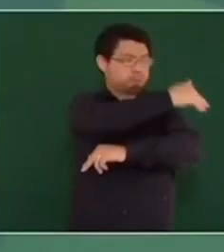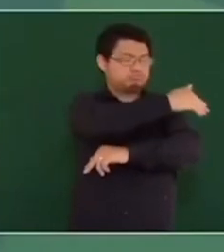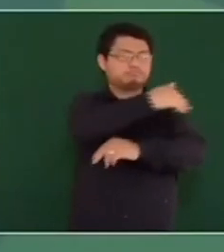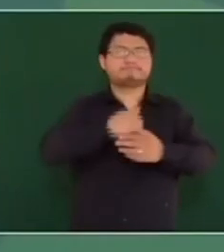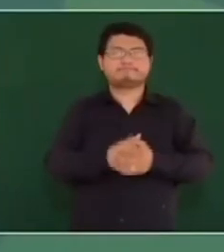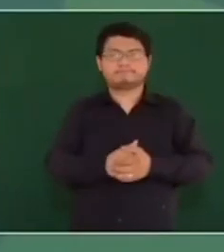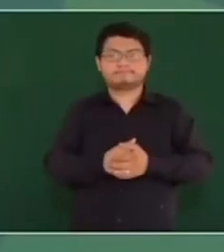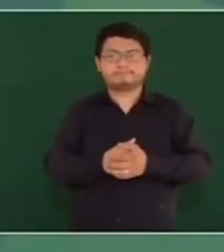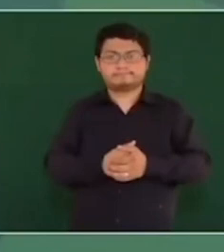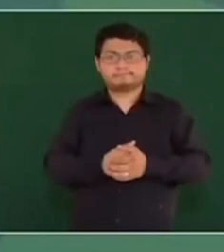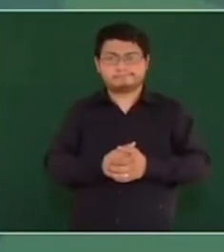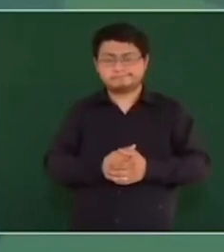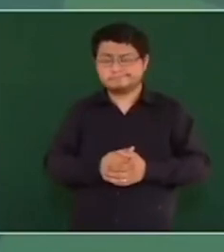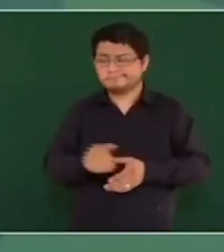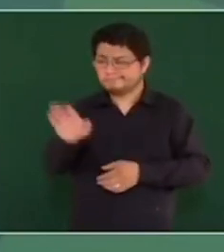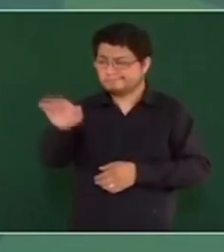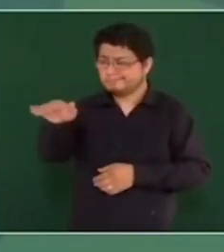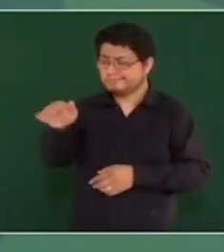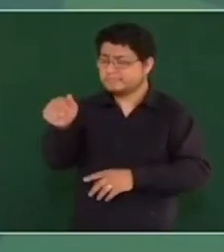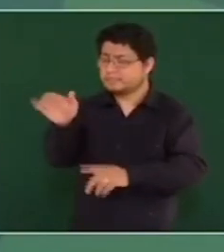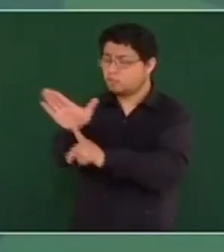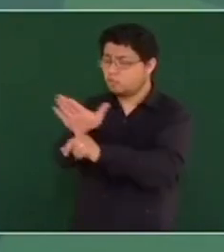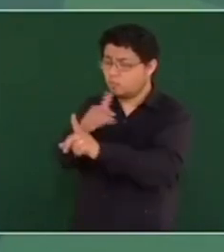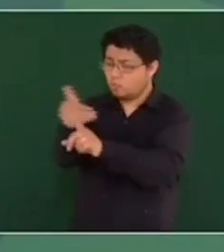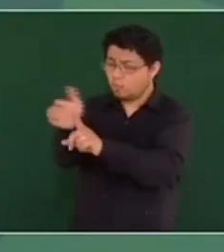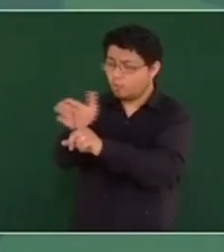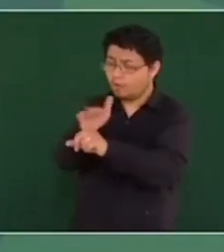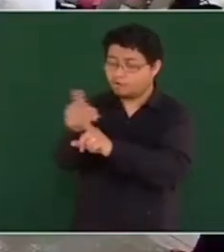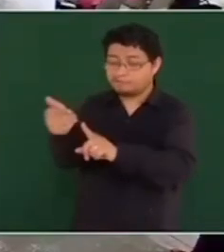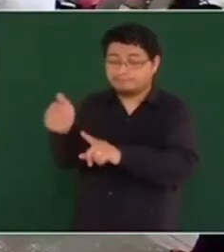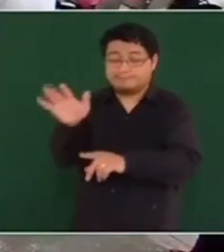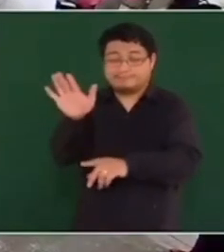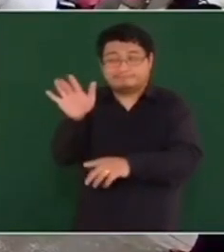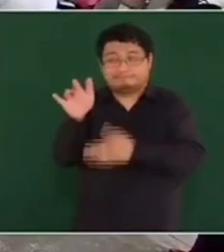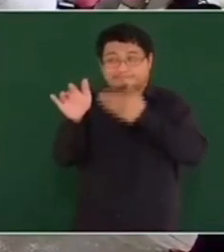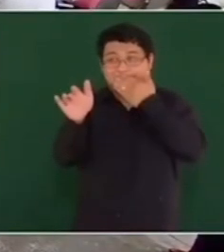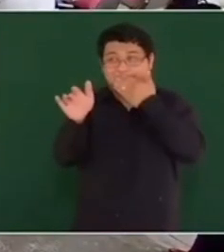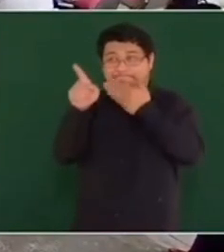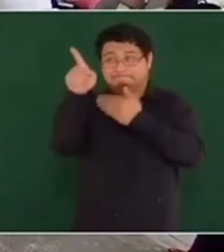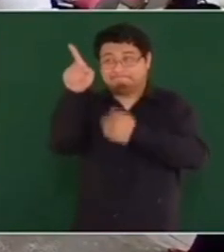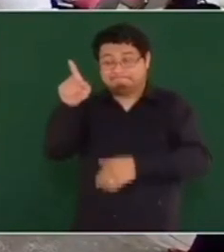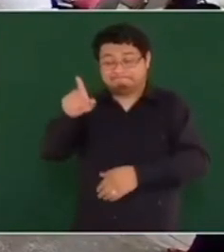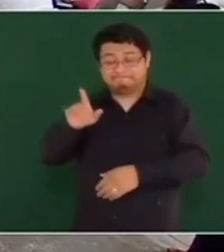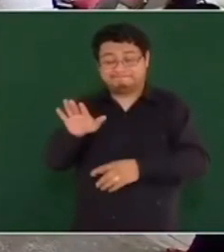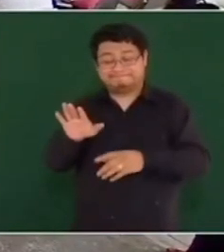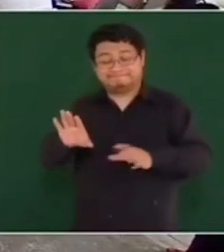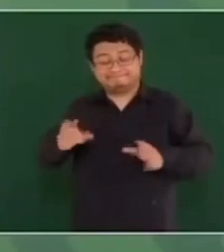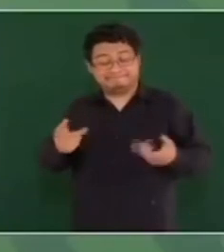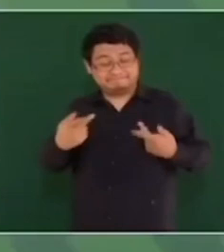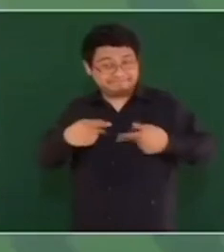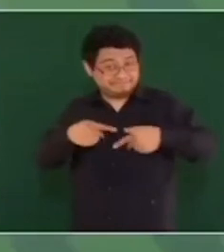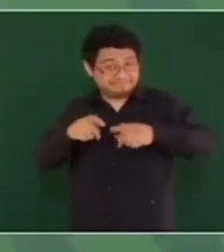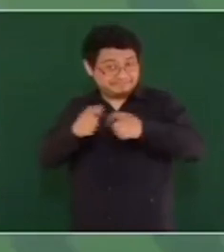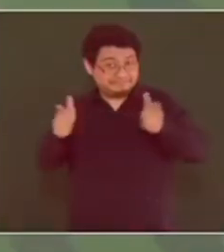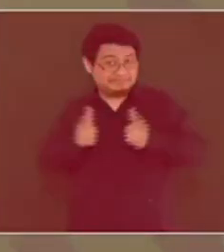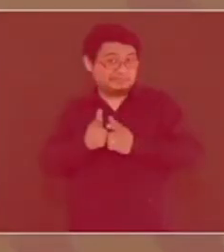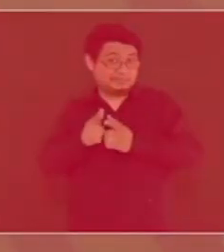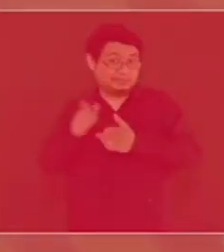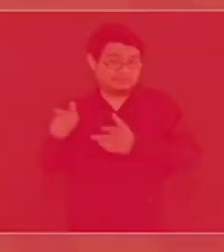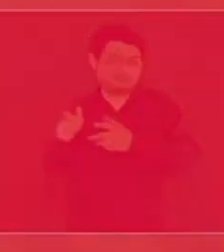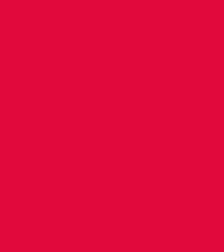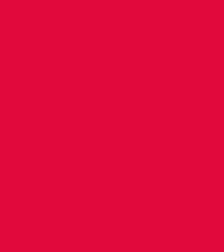Tratar de convencer a los subambientalistas de esto, pues está muy difícil.